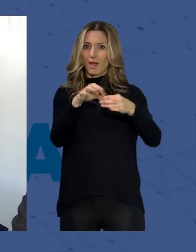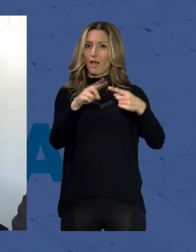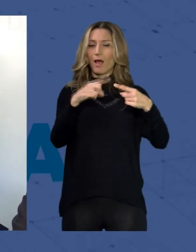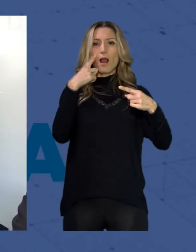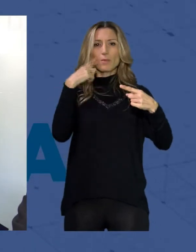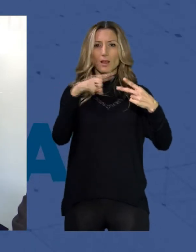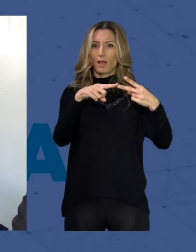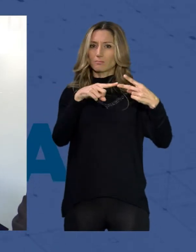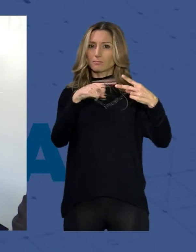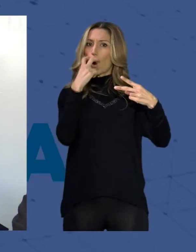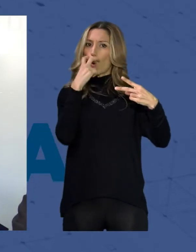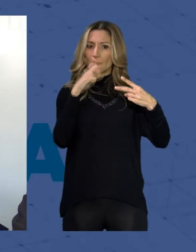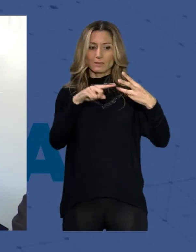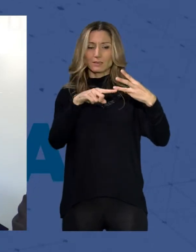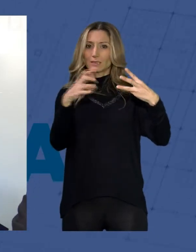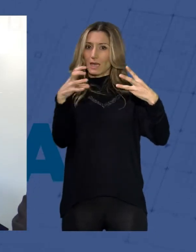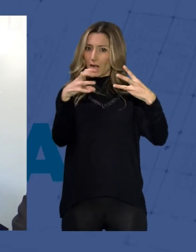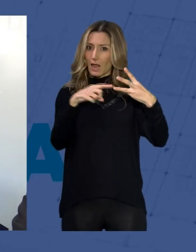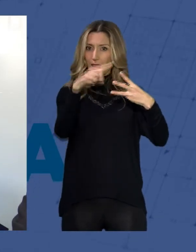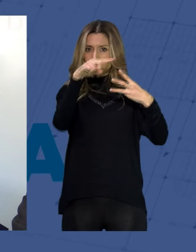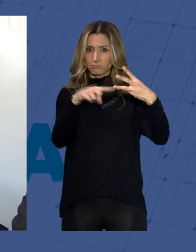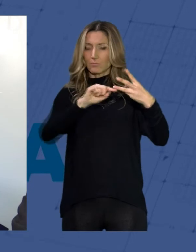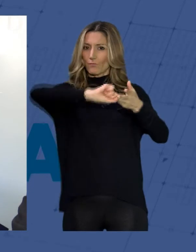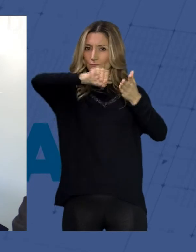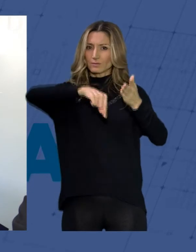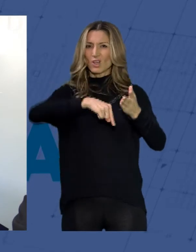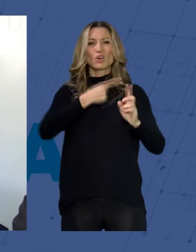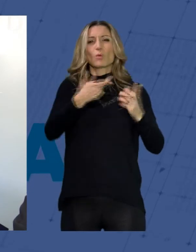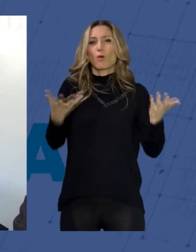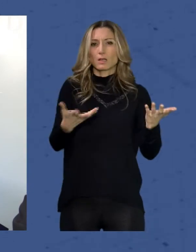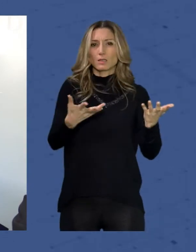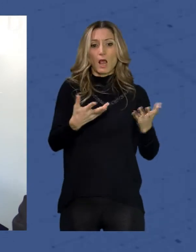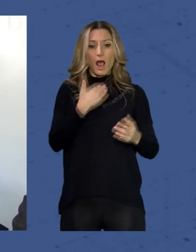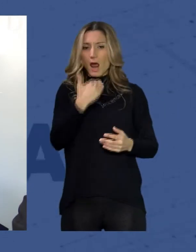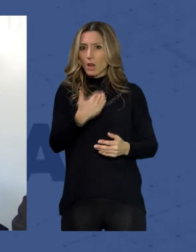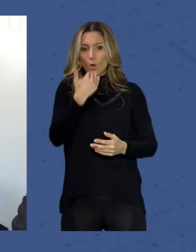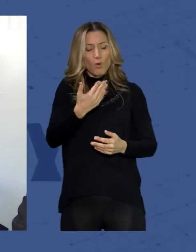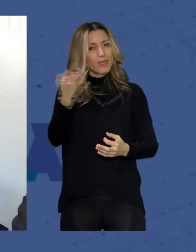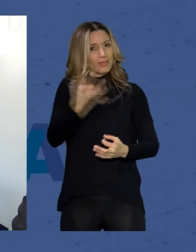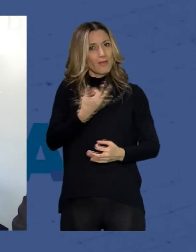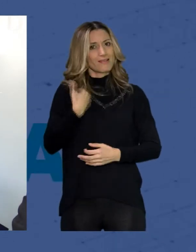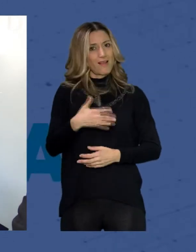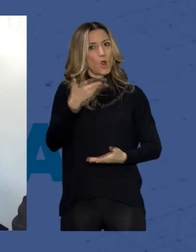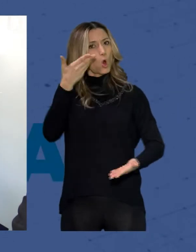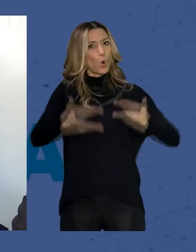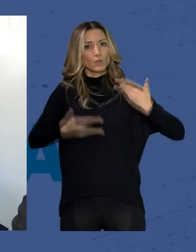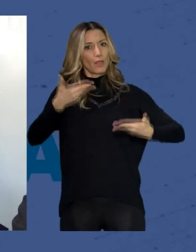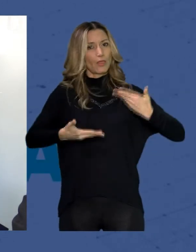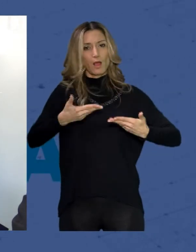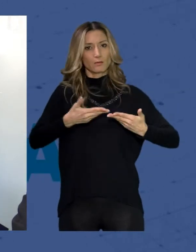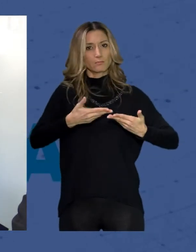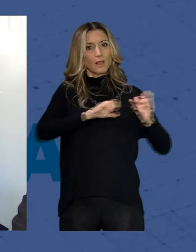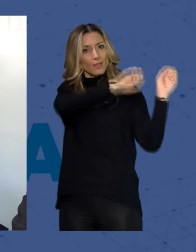Guadix y Granada por la defensa de algo que es de justicia y es formar parte